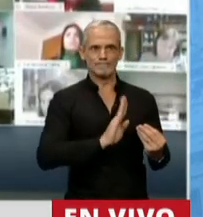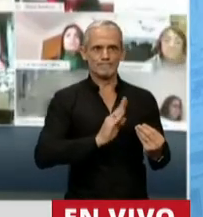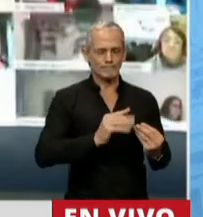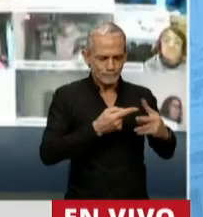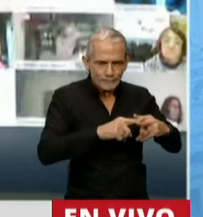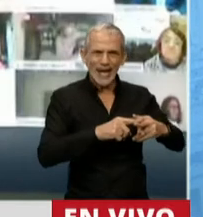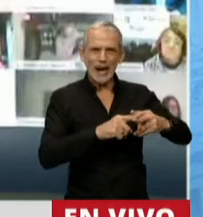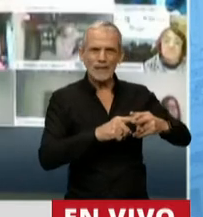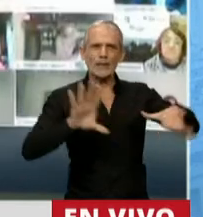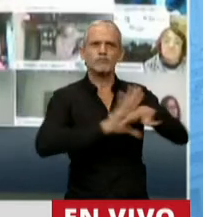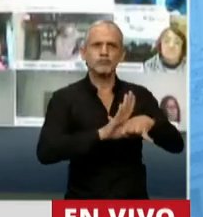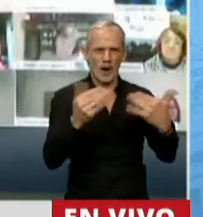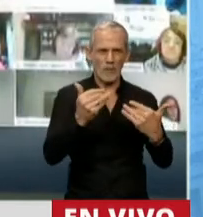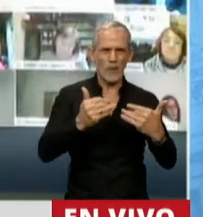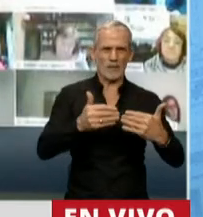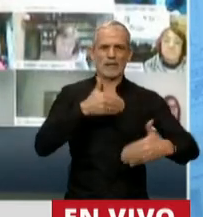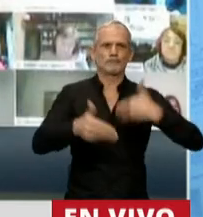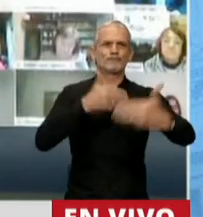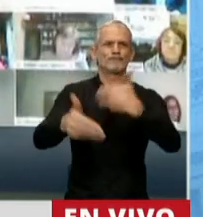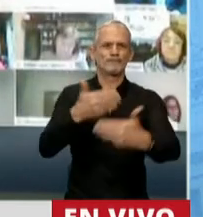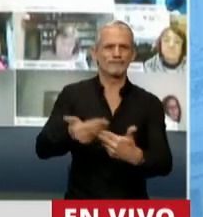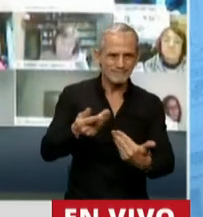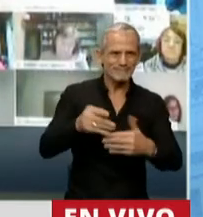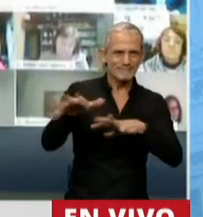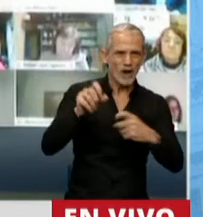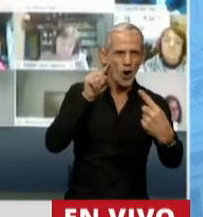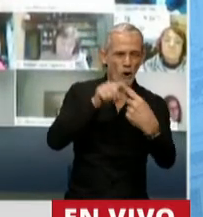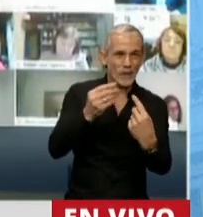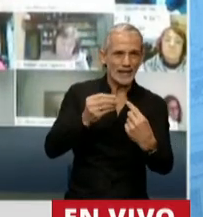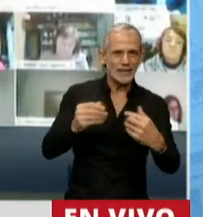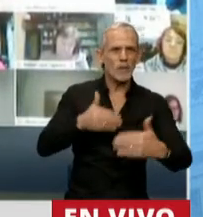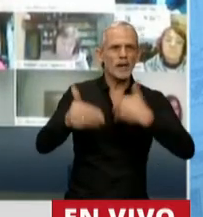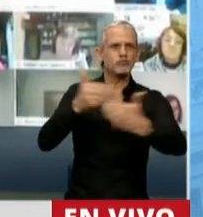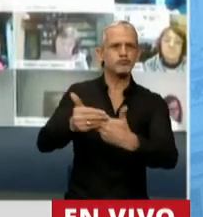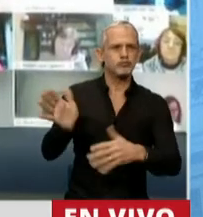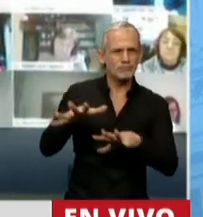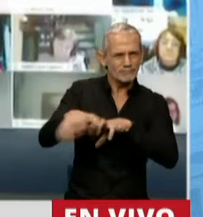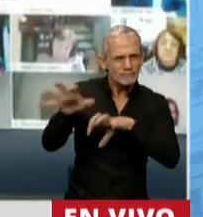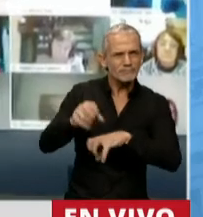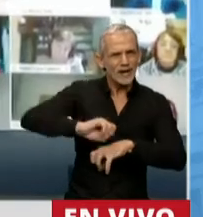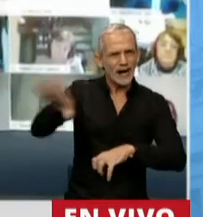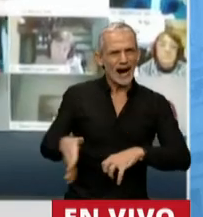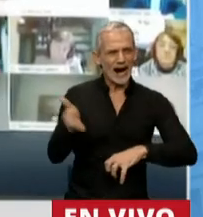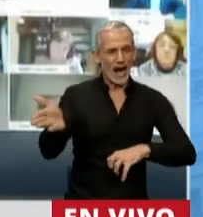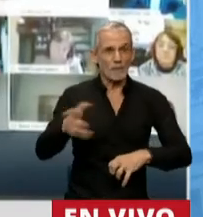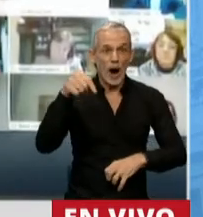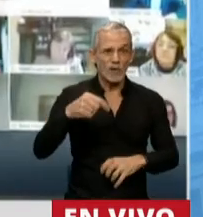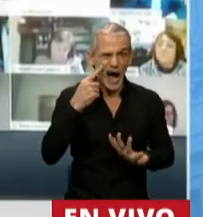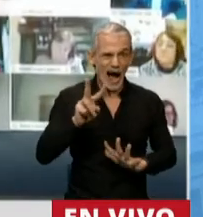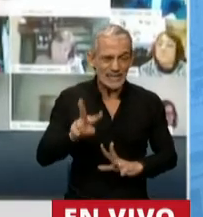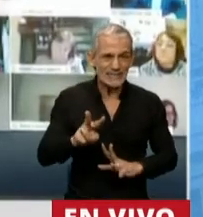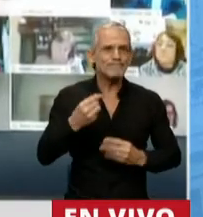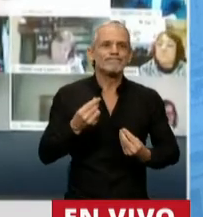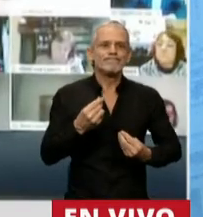más eficientes que puedan conducir al logro de los objetivos que los impulsaron. Actualmente nos resulta inaceptable ver la